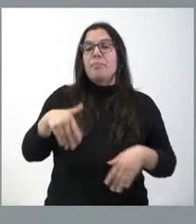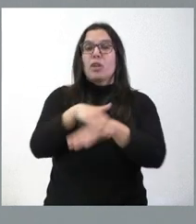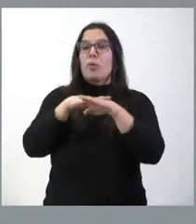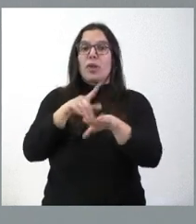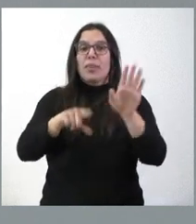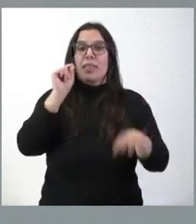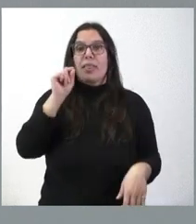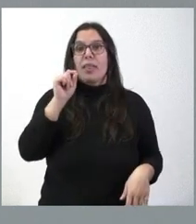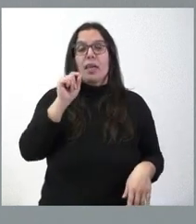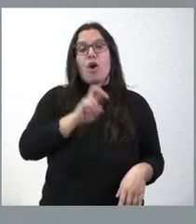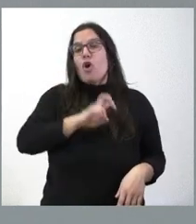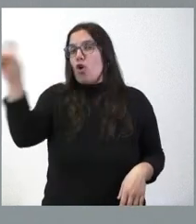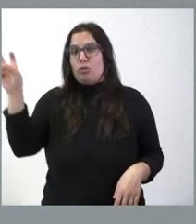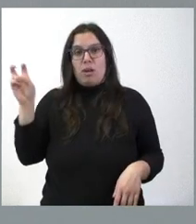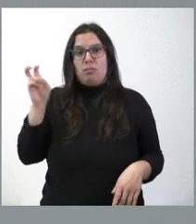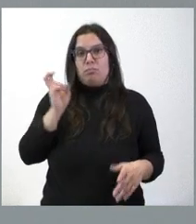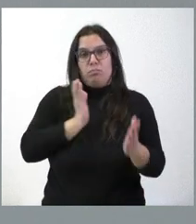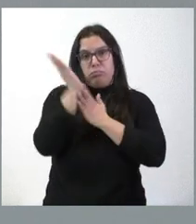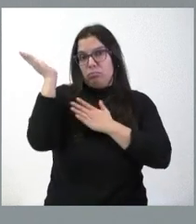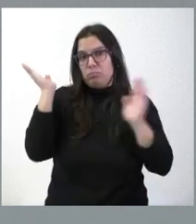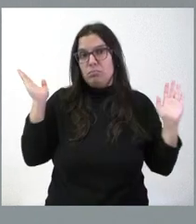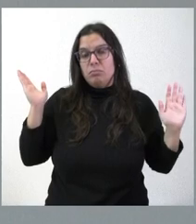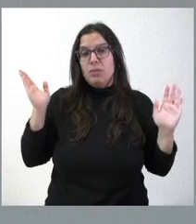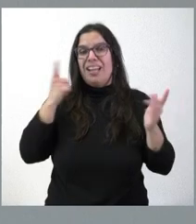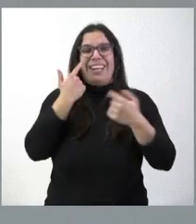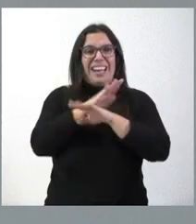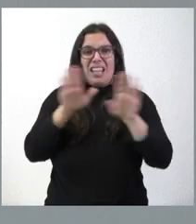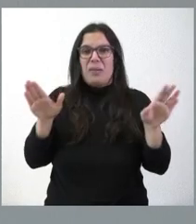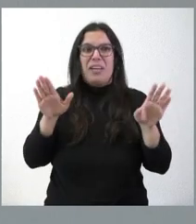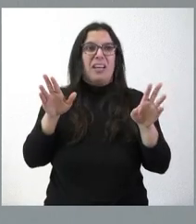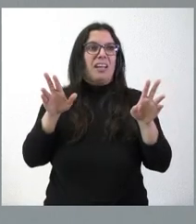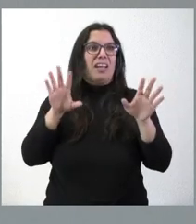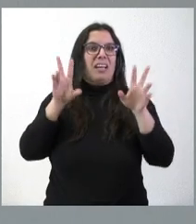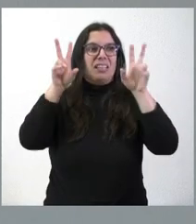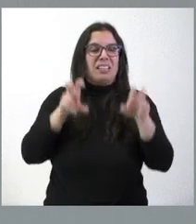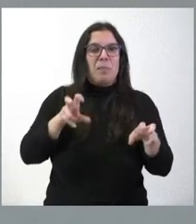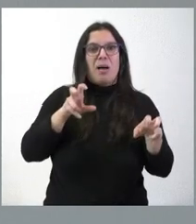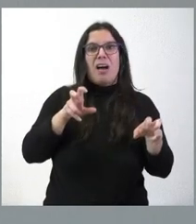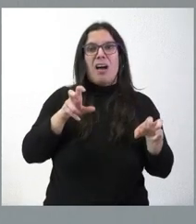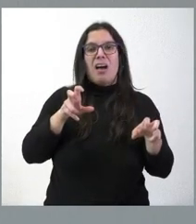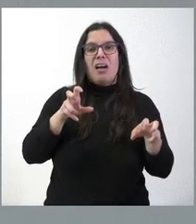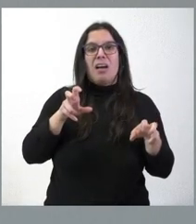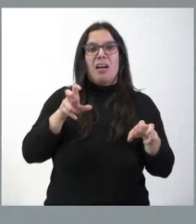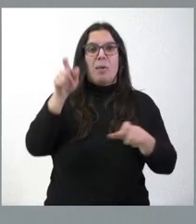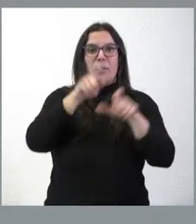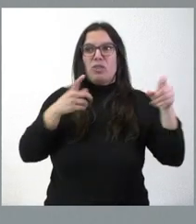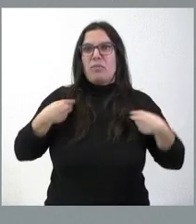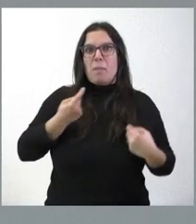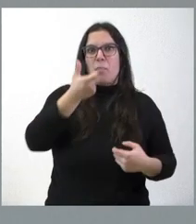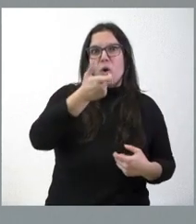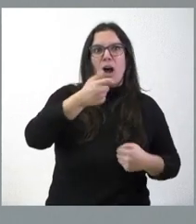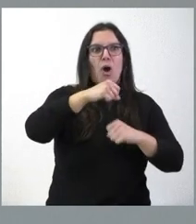decidido otra cosa totalmente distinta, que nada tiene que ver con el mundo, con problemas demográficos.